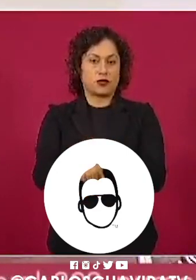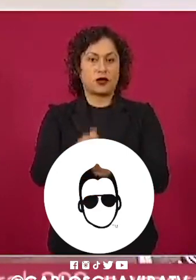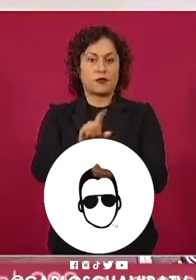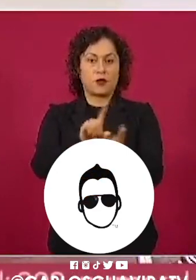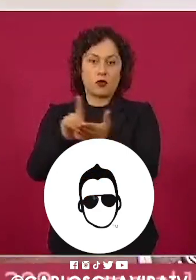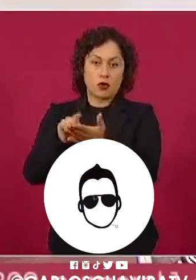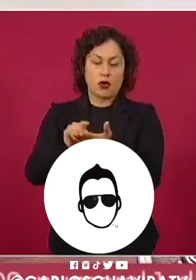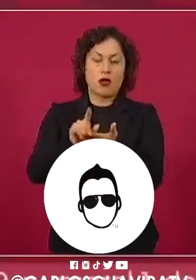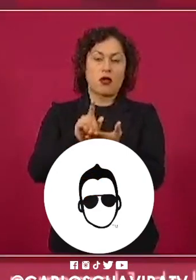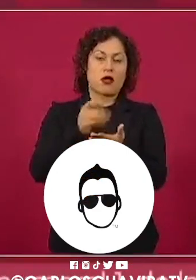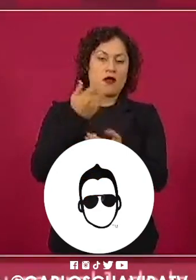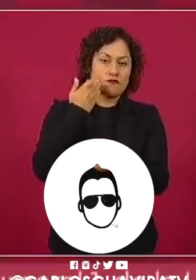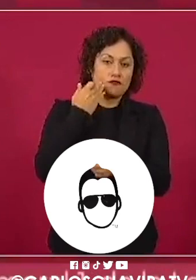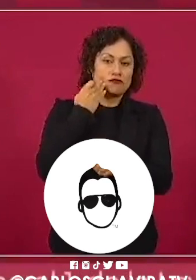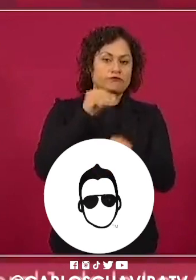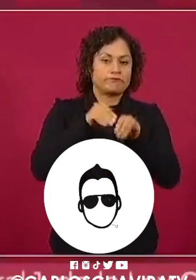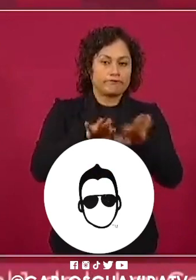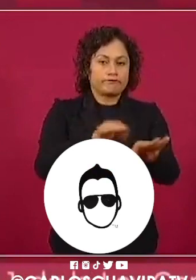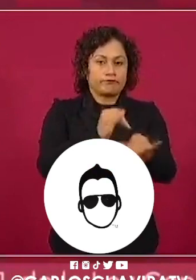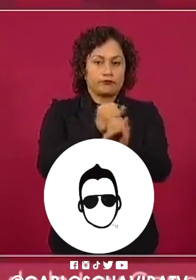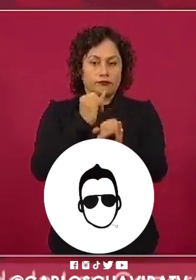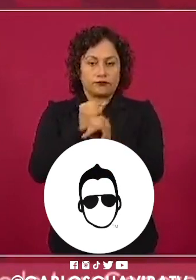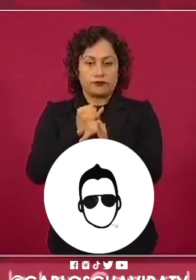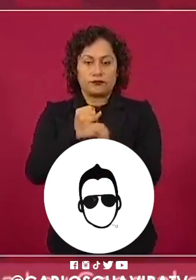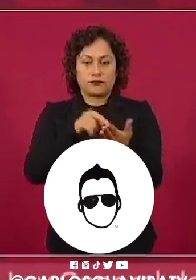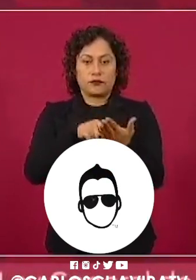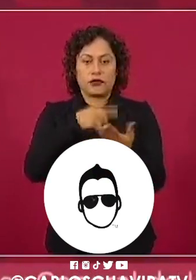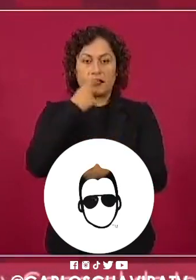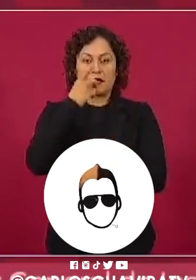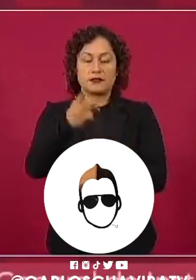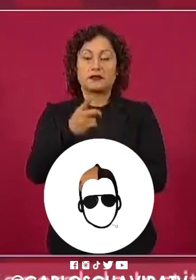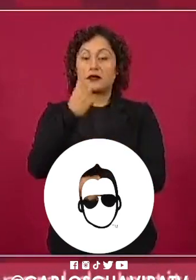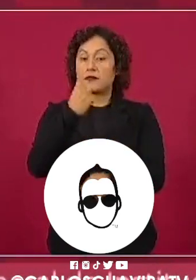fue, dijo en mi nombre,